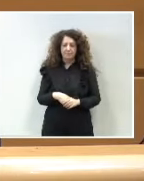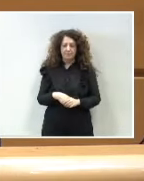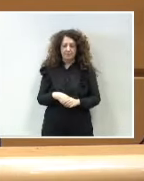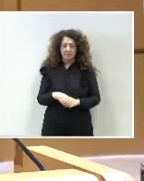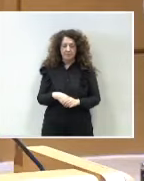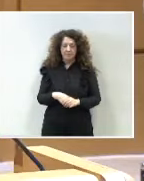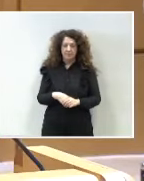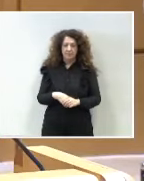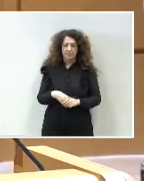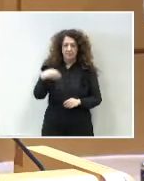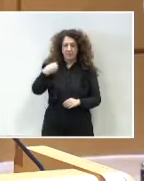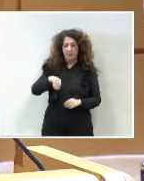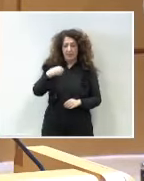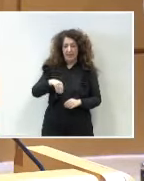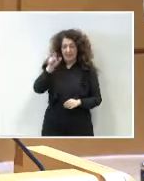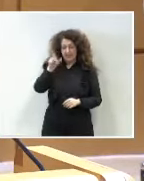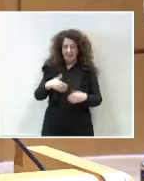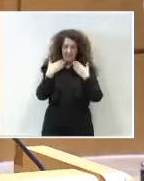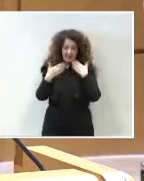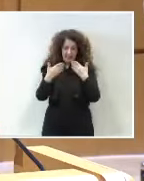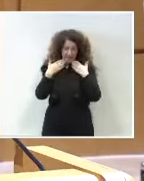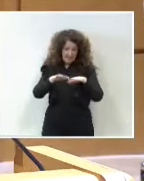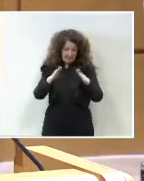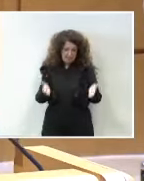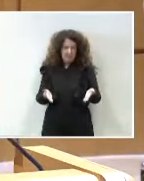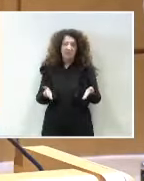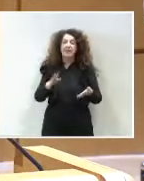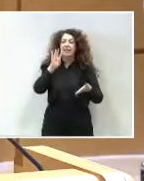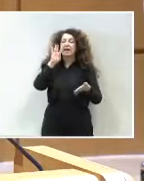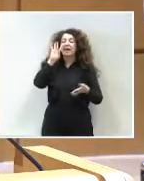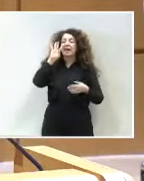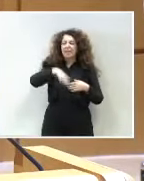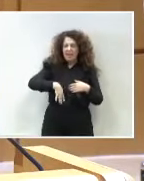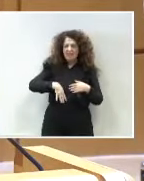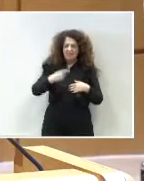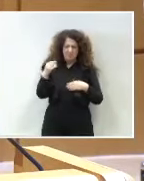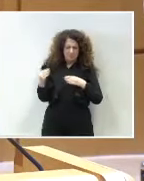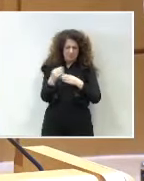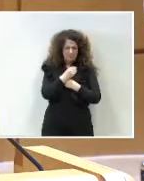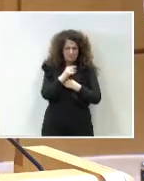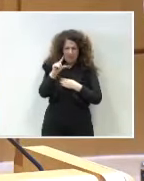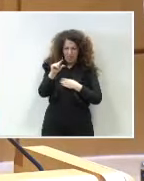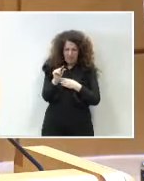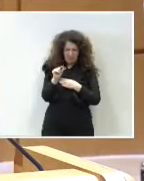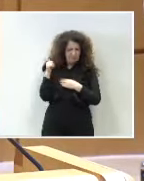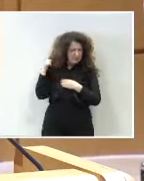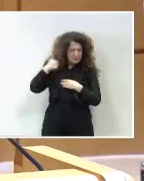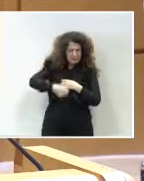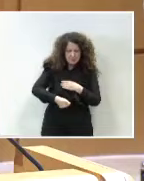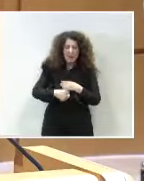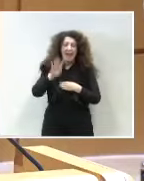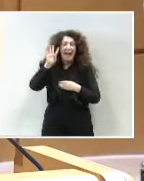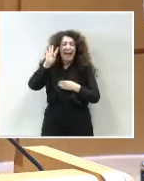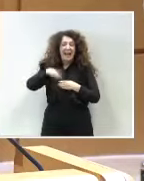Gracias, presidente. Señor presidente, Cataluña carga con una infrafinanciación crónica. Cataluña, uno de los